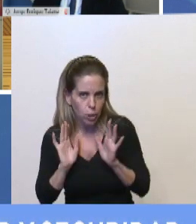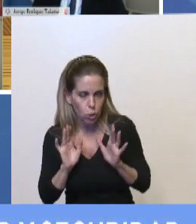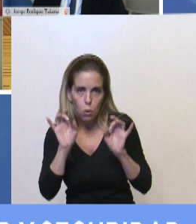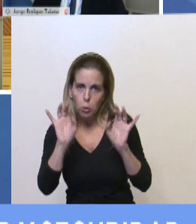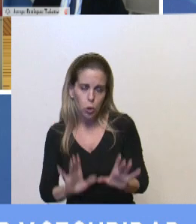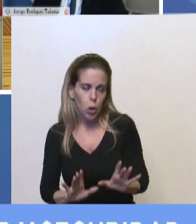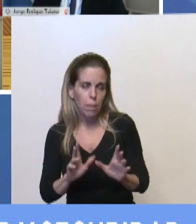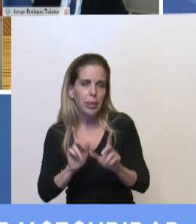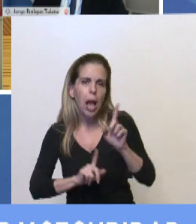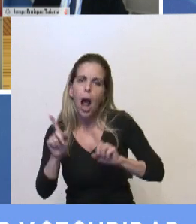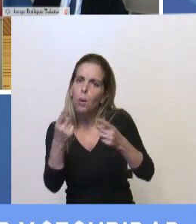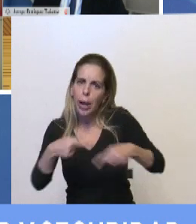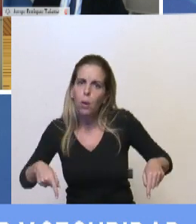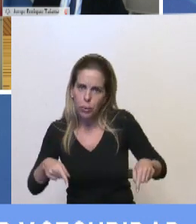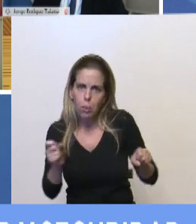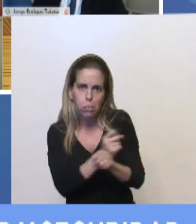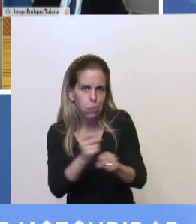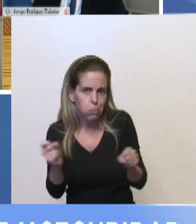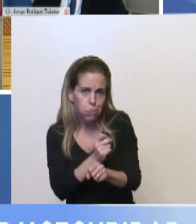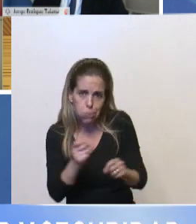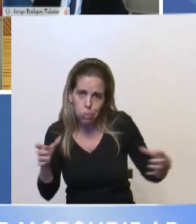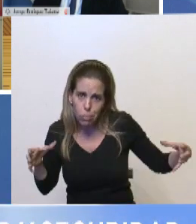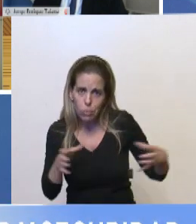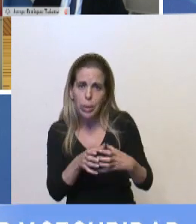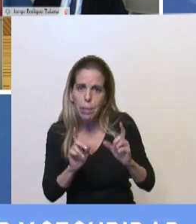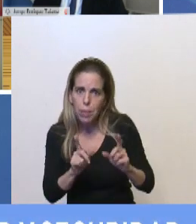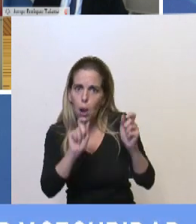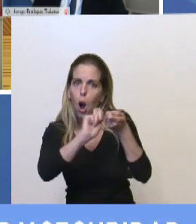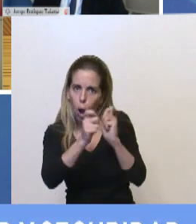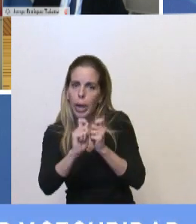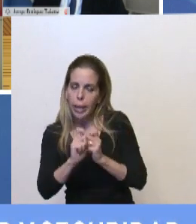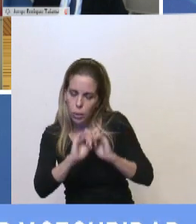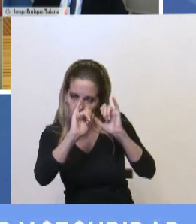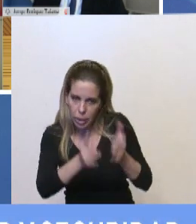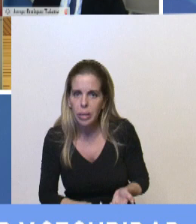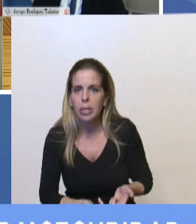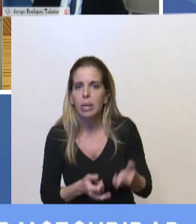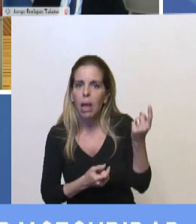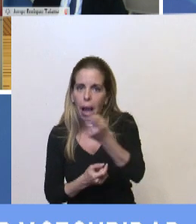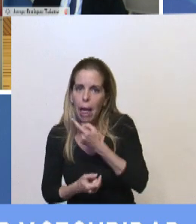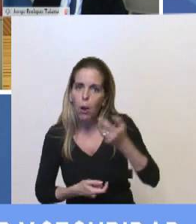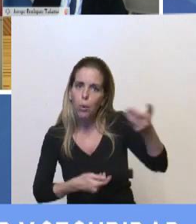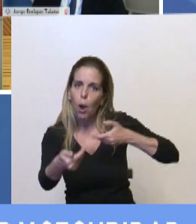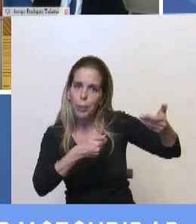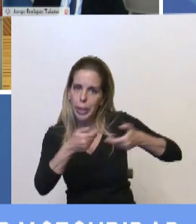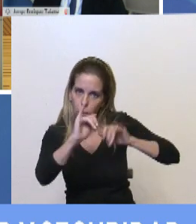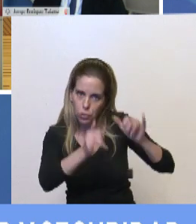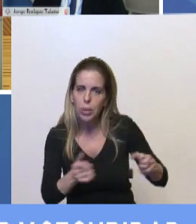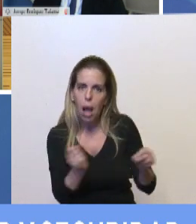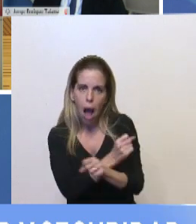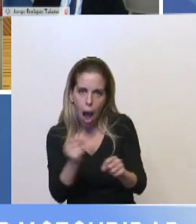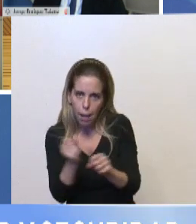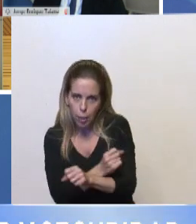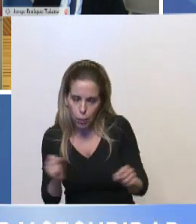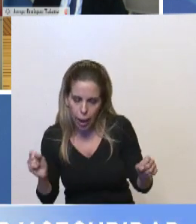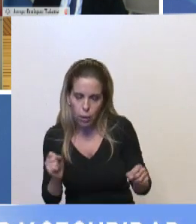algunas cuestiones que aprobamos todos de conjunto, con las correcciones que la oposición le permitimos, porque sí era una